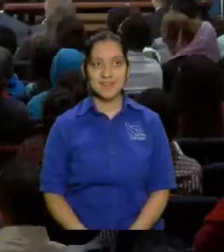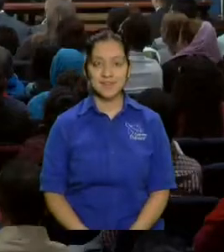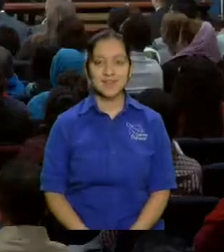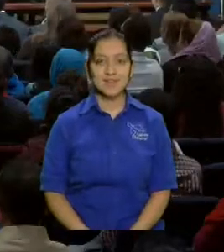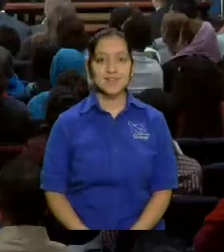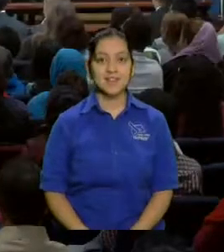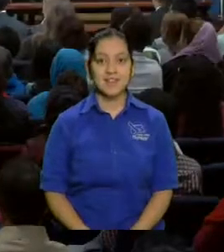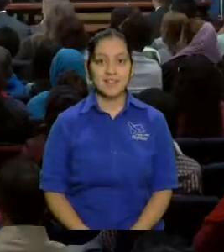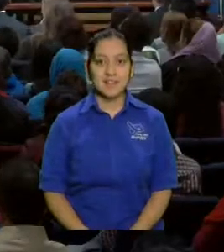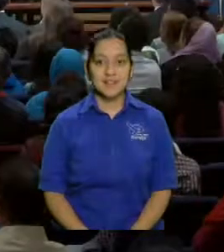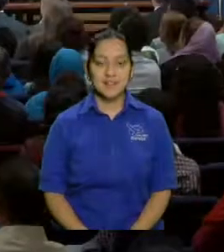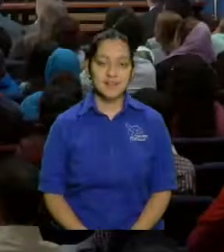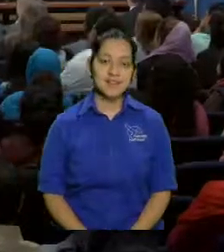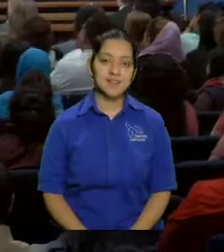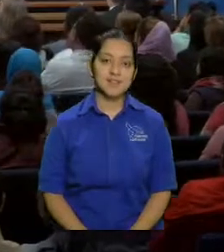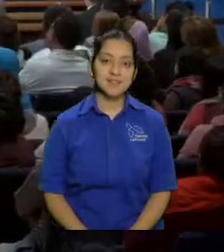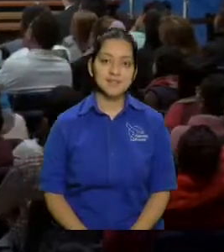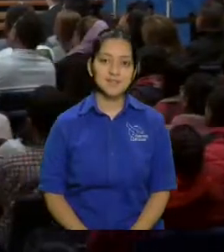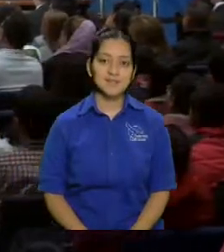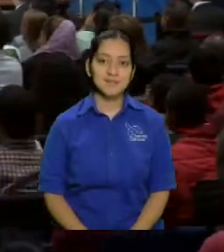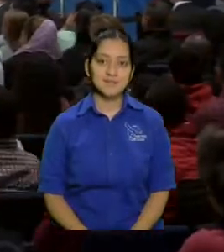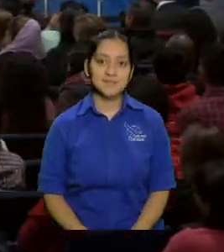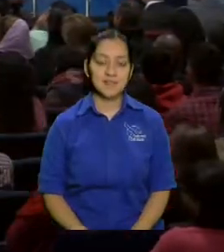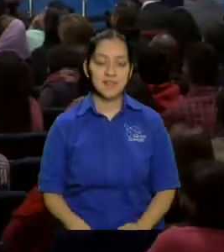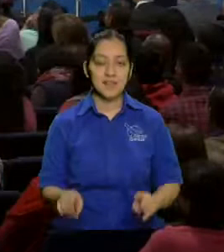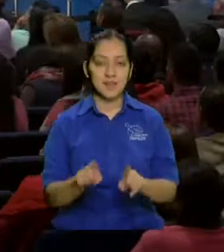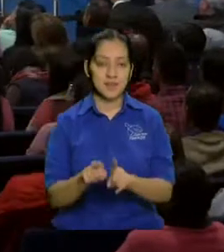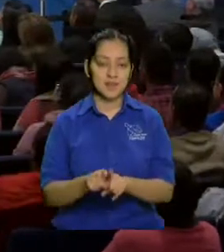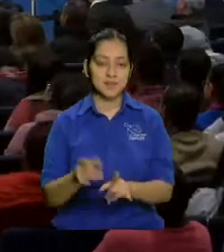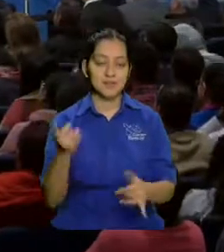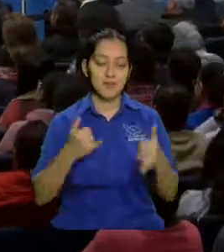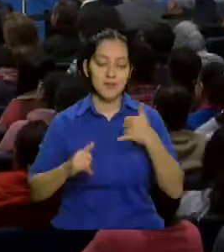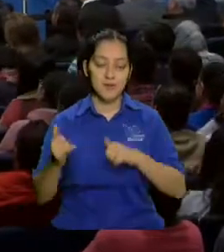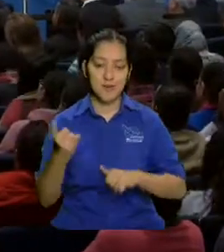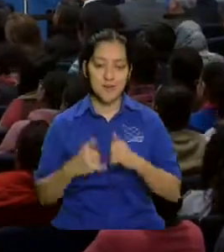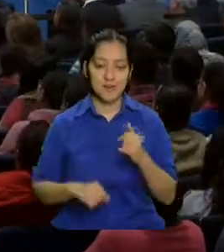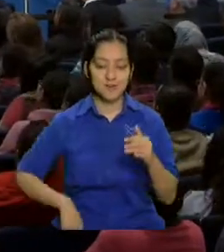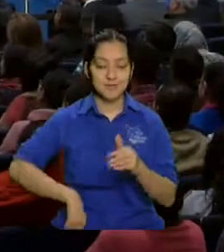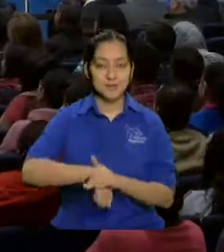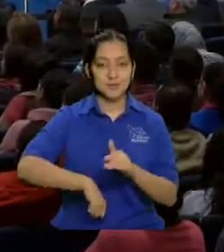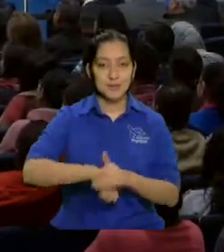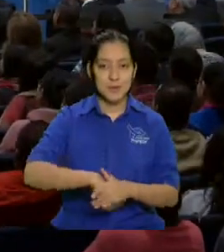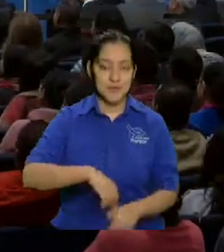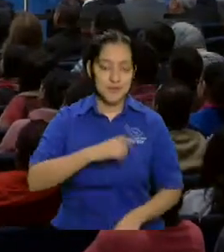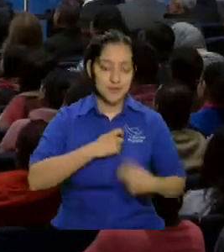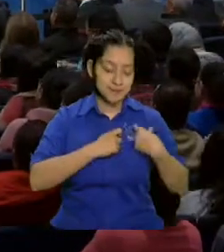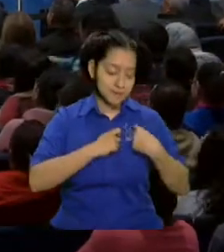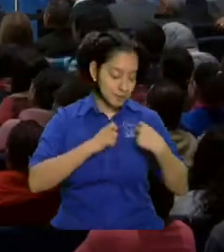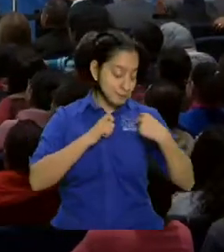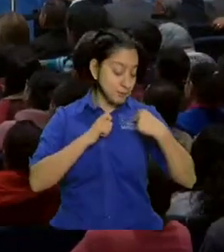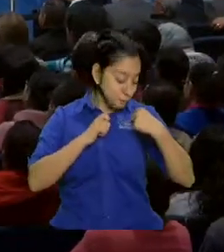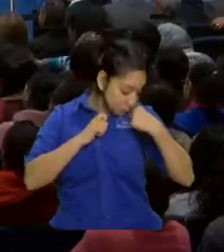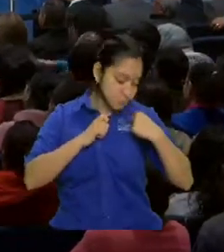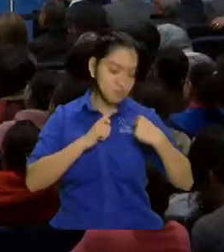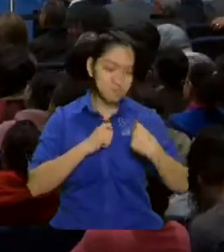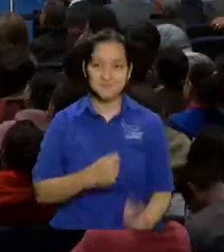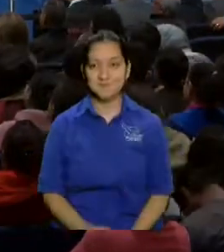sea que hay algunos que nunca han besado el escudo